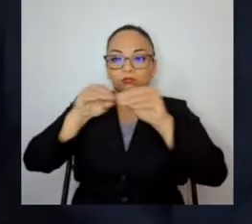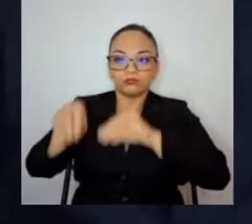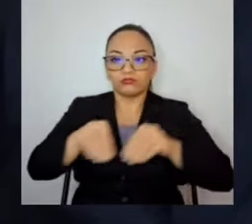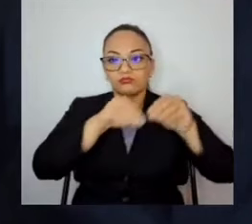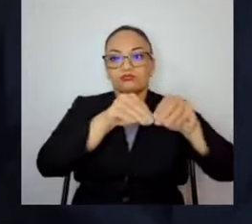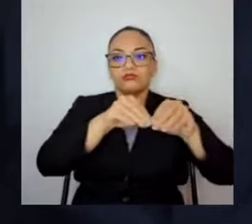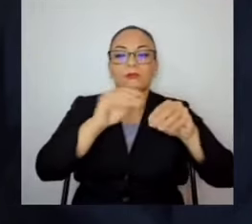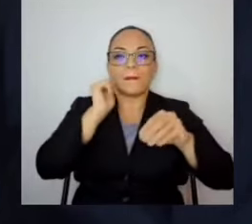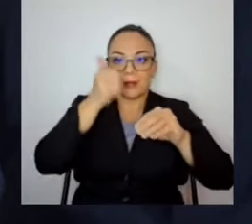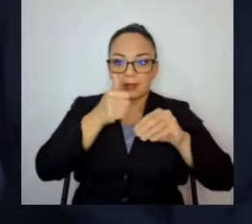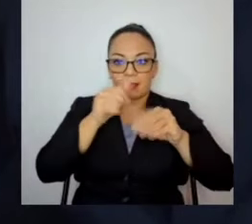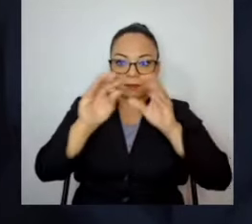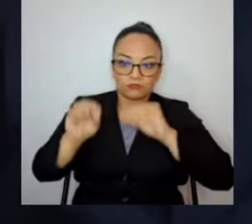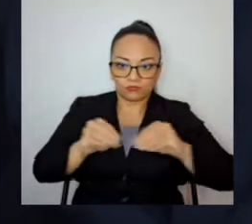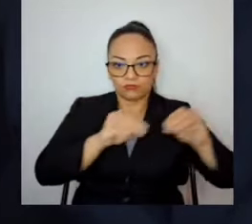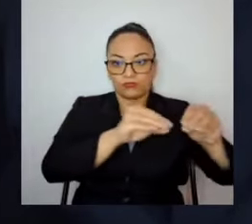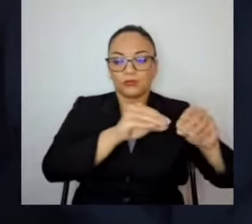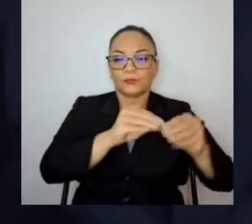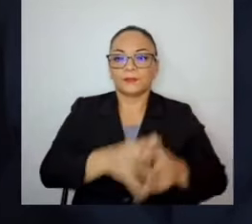de mañana.